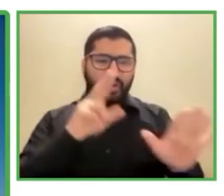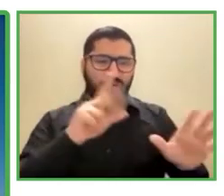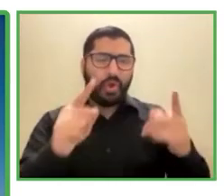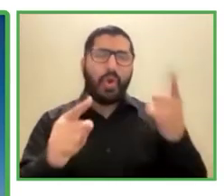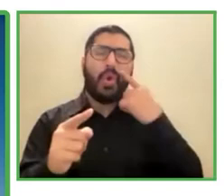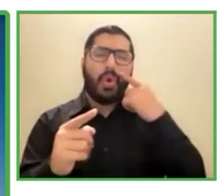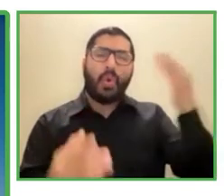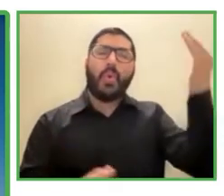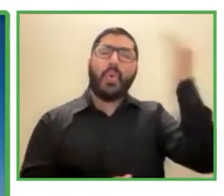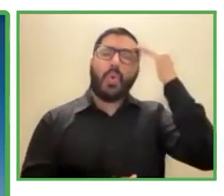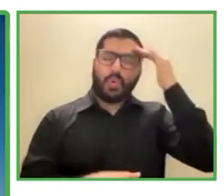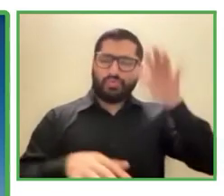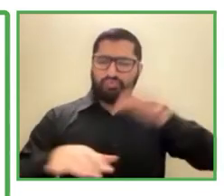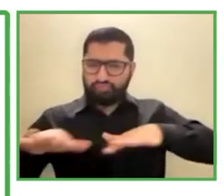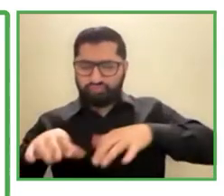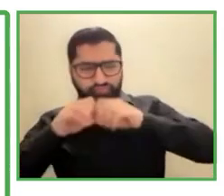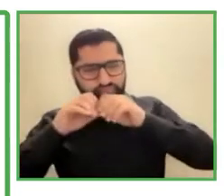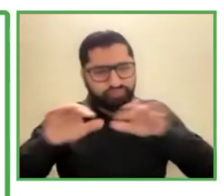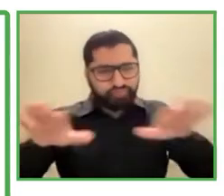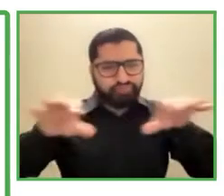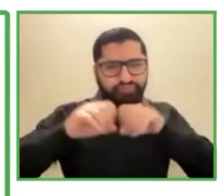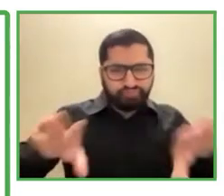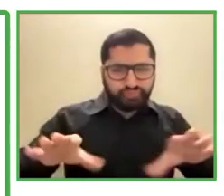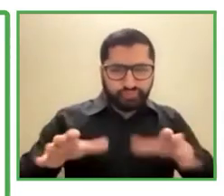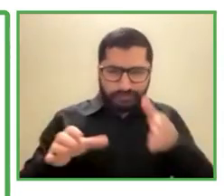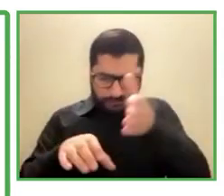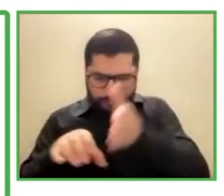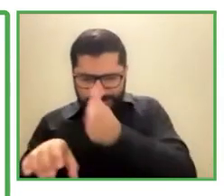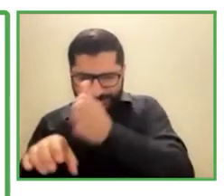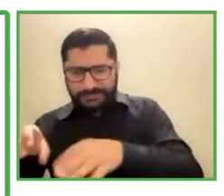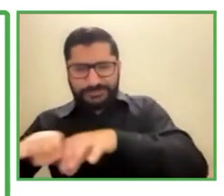cierto?, lácteos y otros productos.